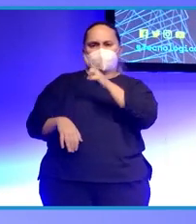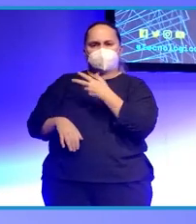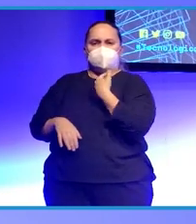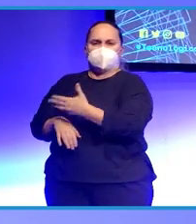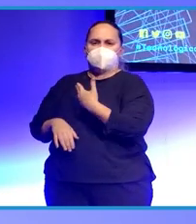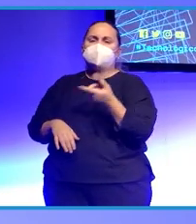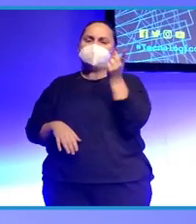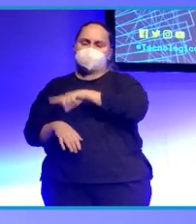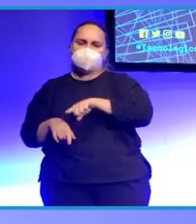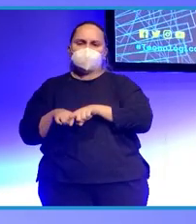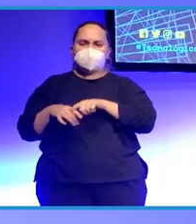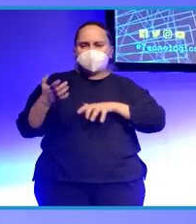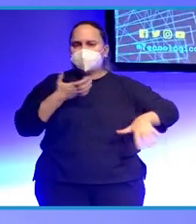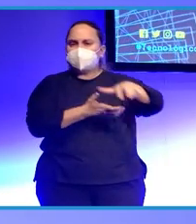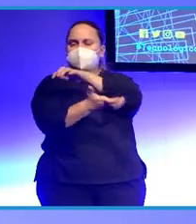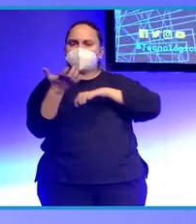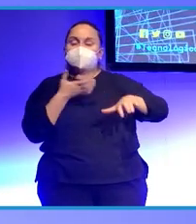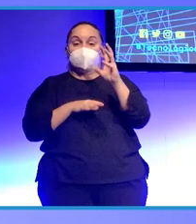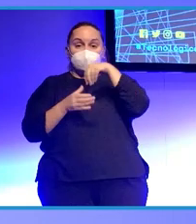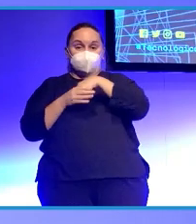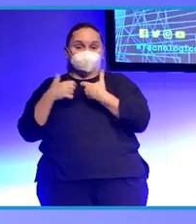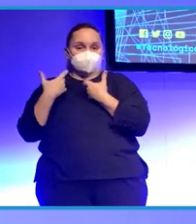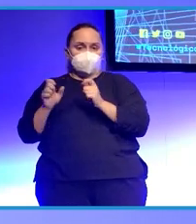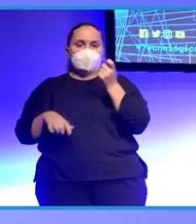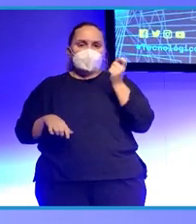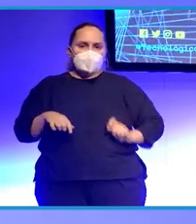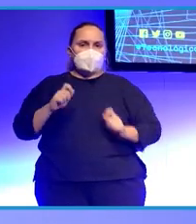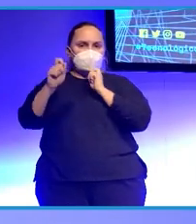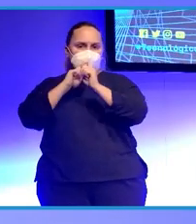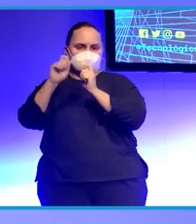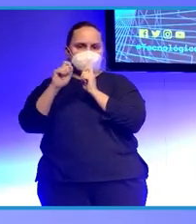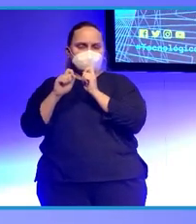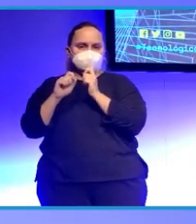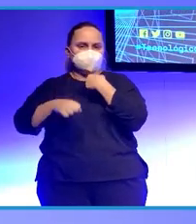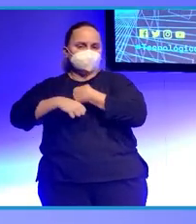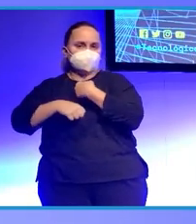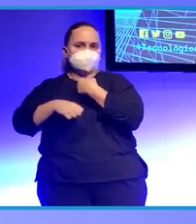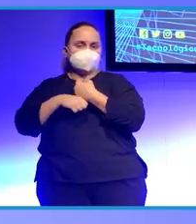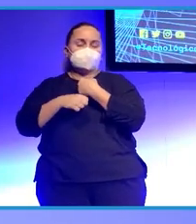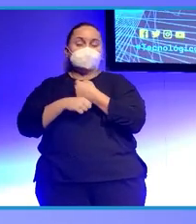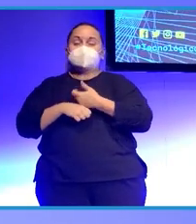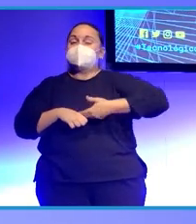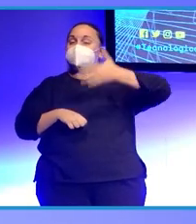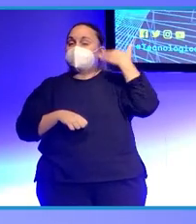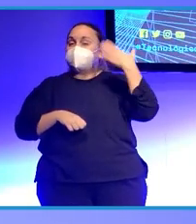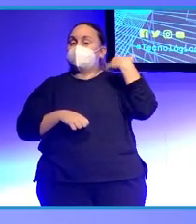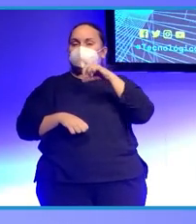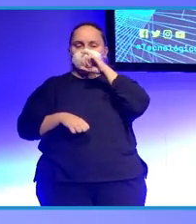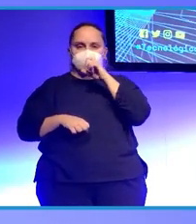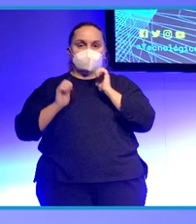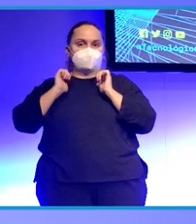mucho tiempo. Desde los propios periodistas en ejercicio se hablaba muy mal desde que yo empecé de